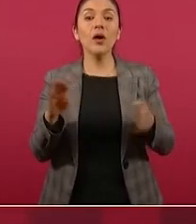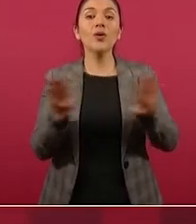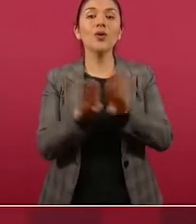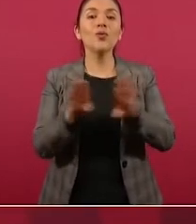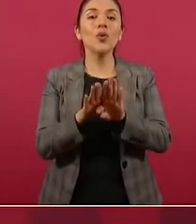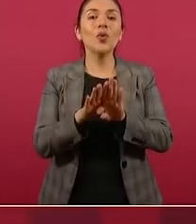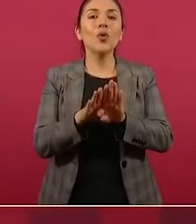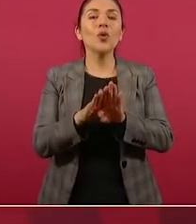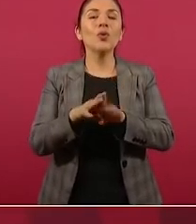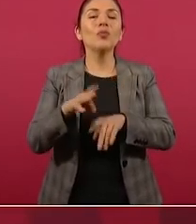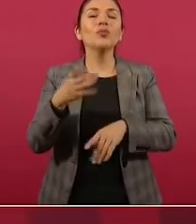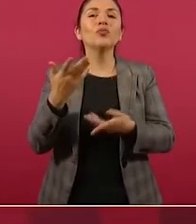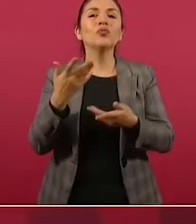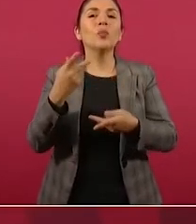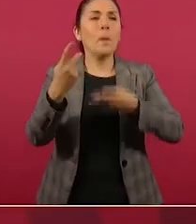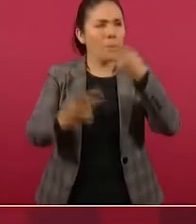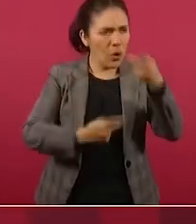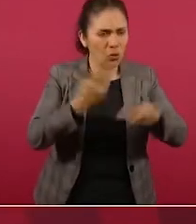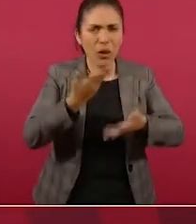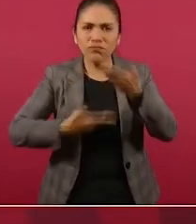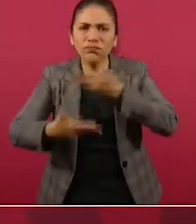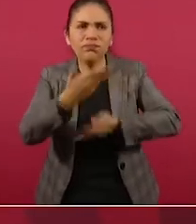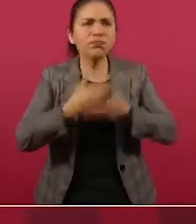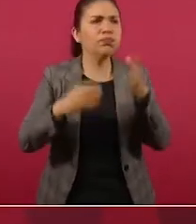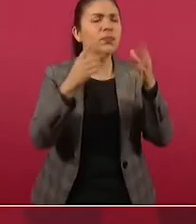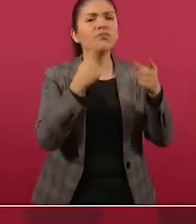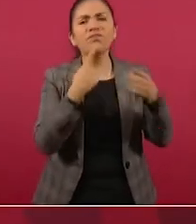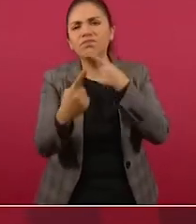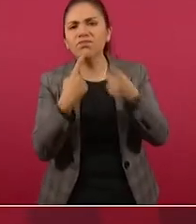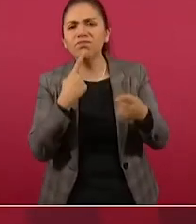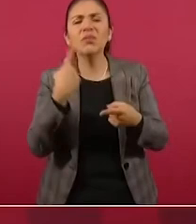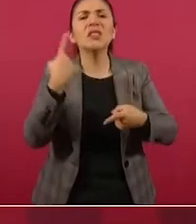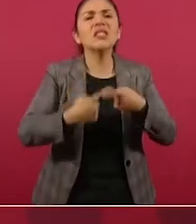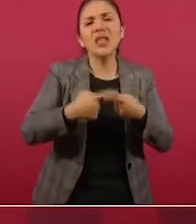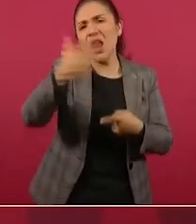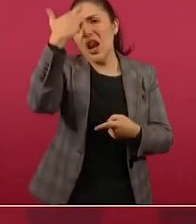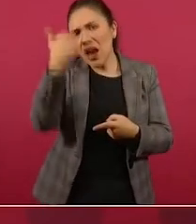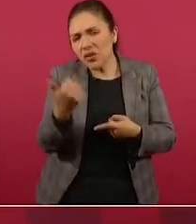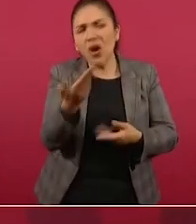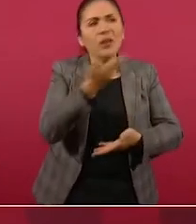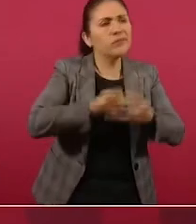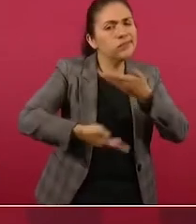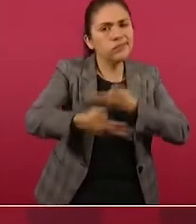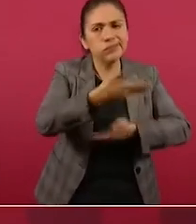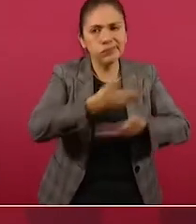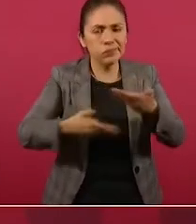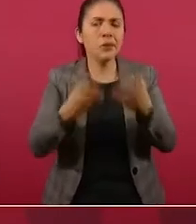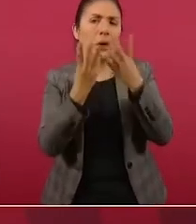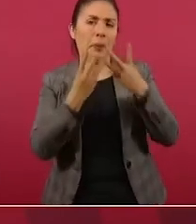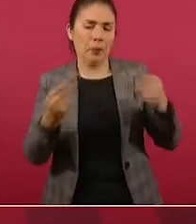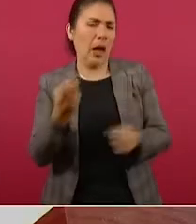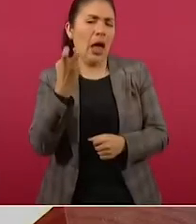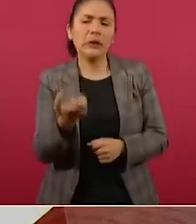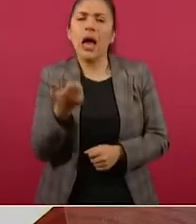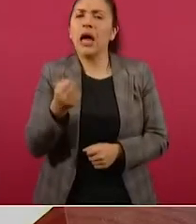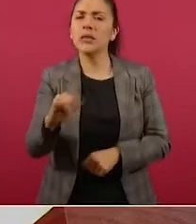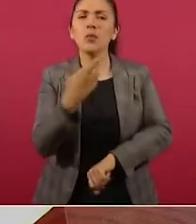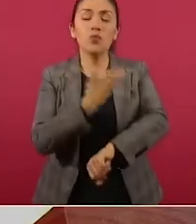sobre el caso, quién tiene la razón, es un proceso.